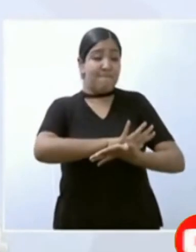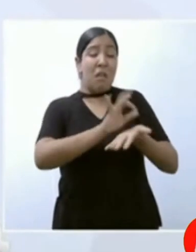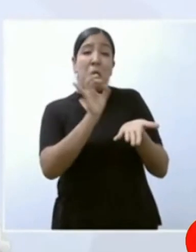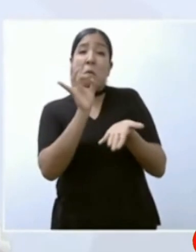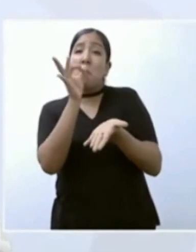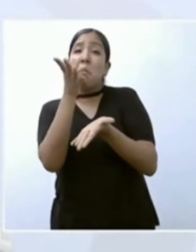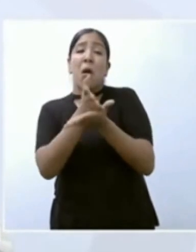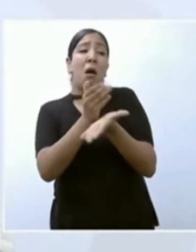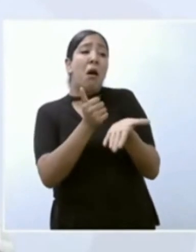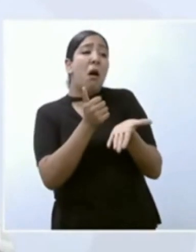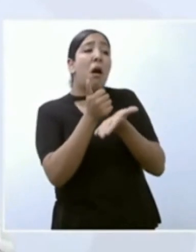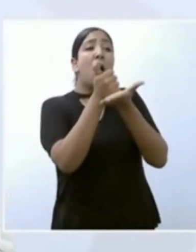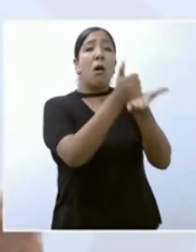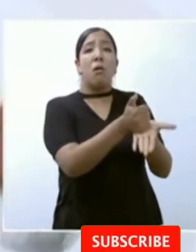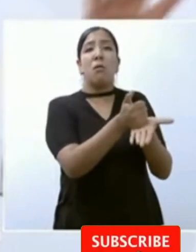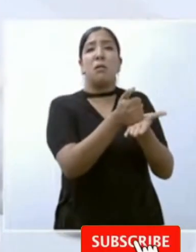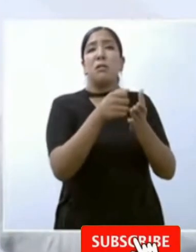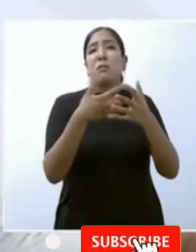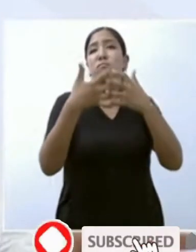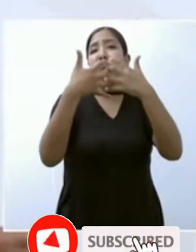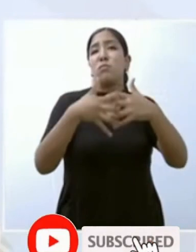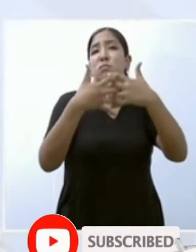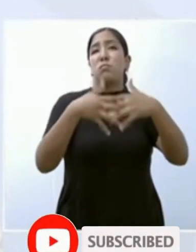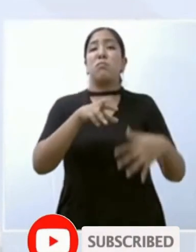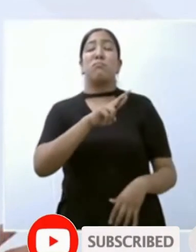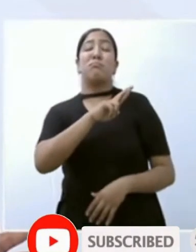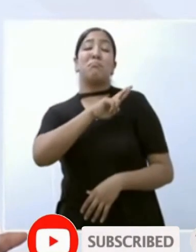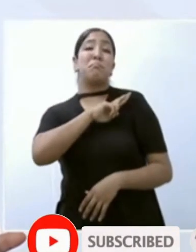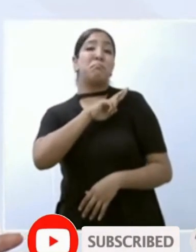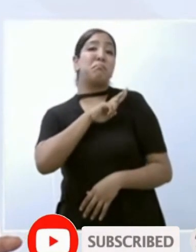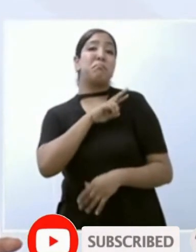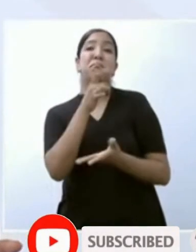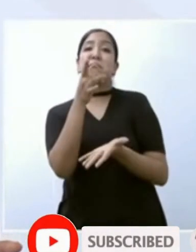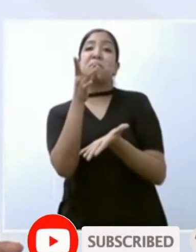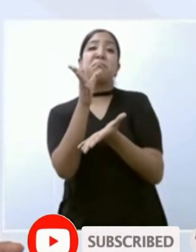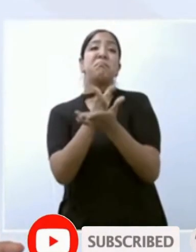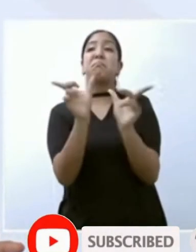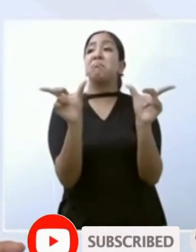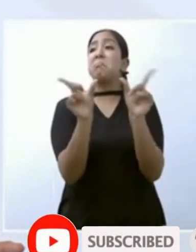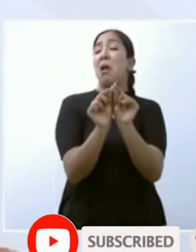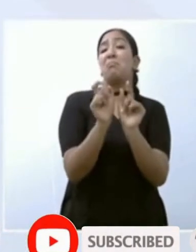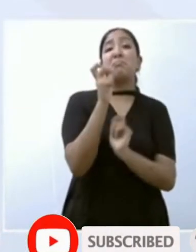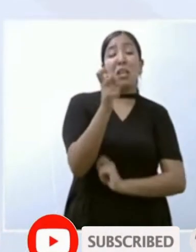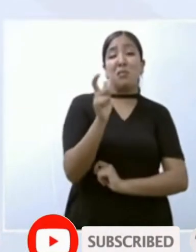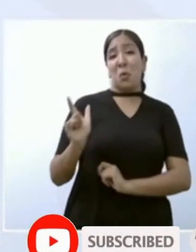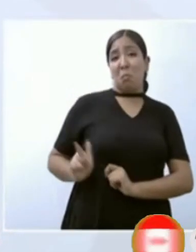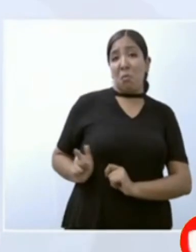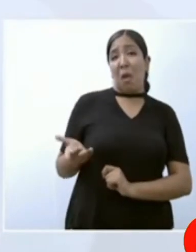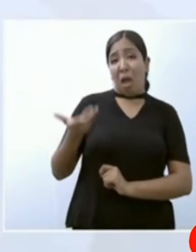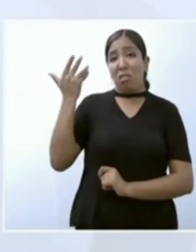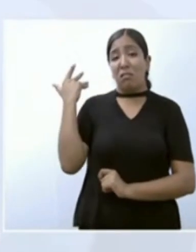para eso era una oficina para entregar concesiones